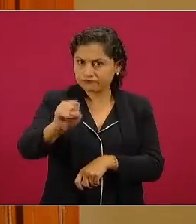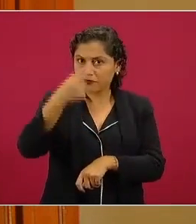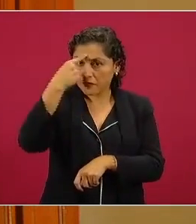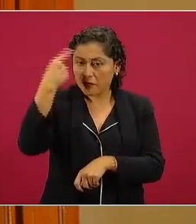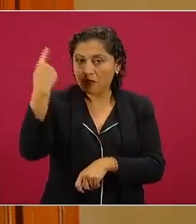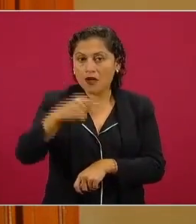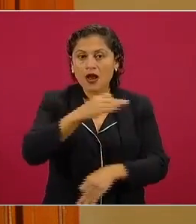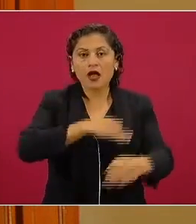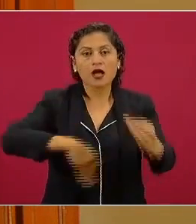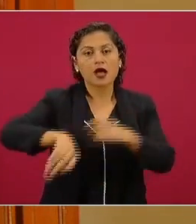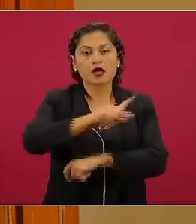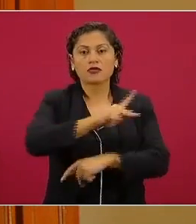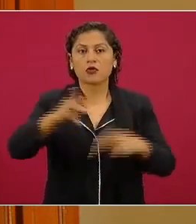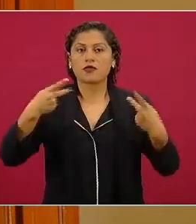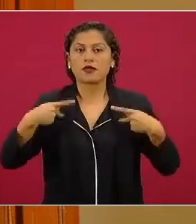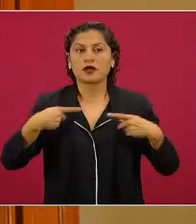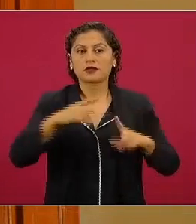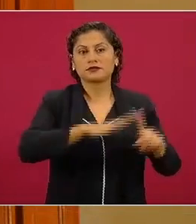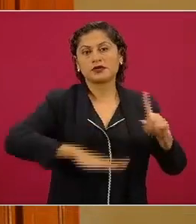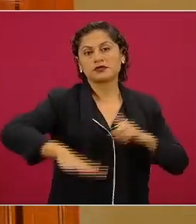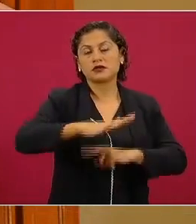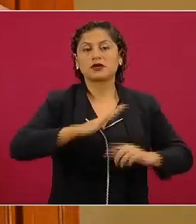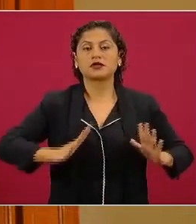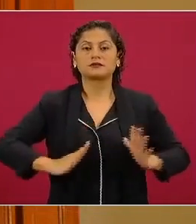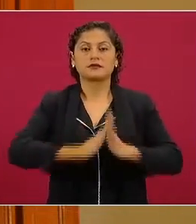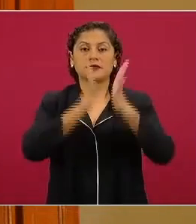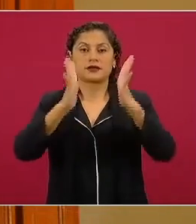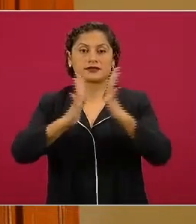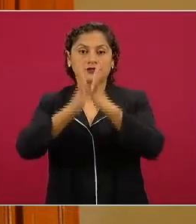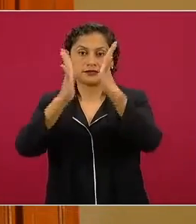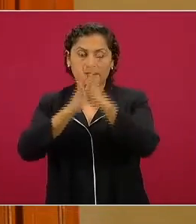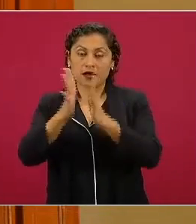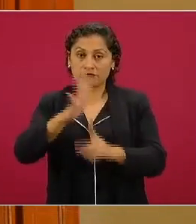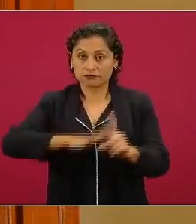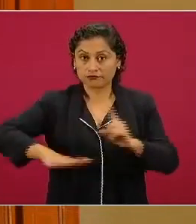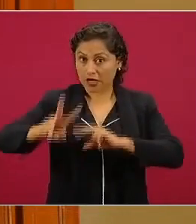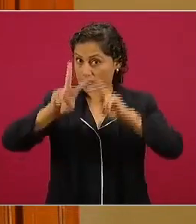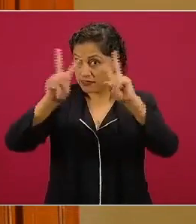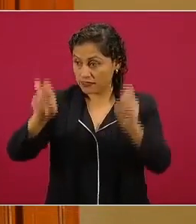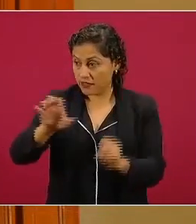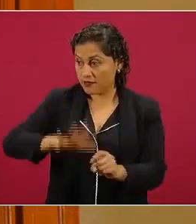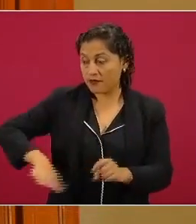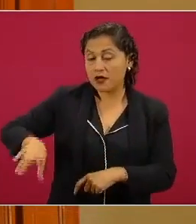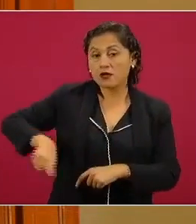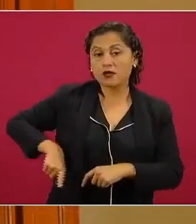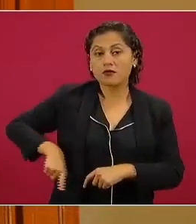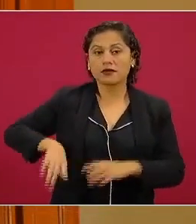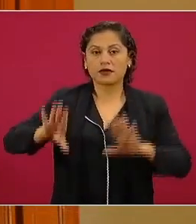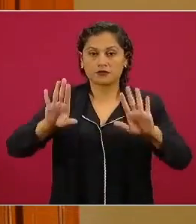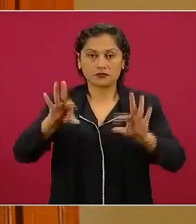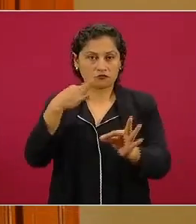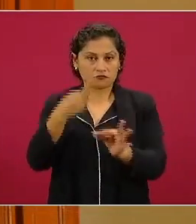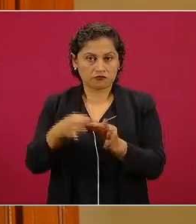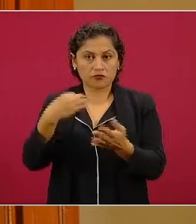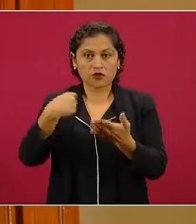participar en las decisiones de interés público cumplido ahora falta que la suprema corte cumpla